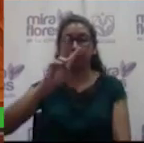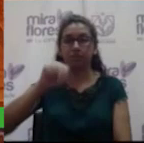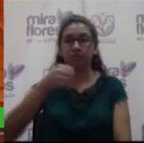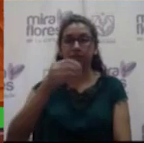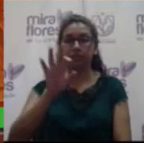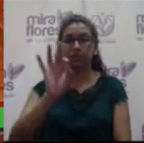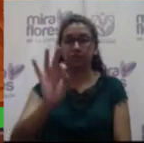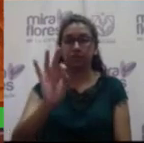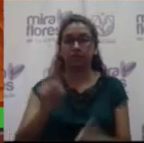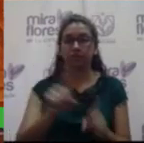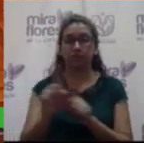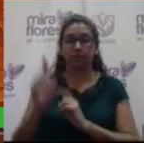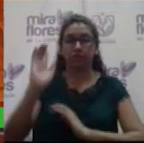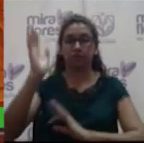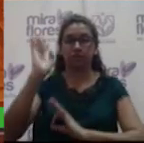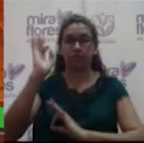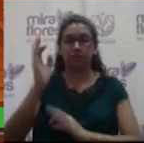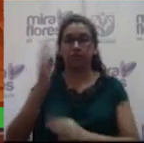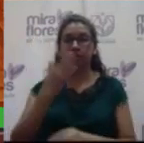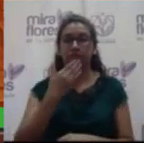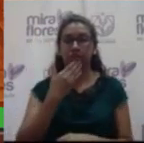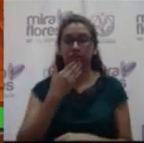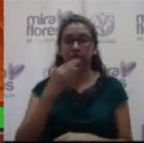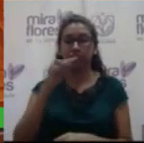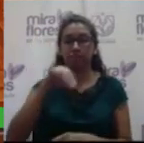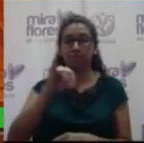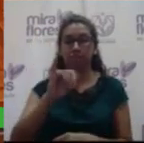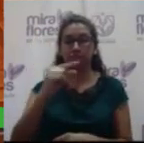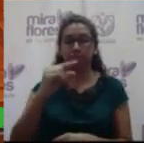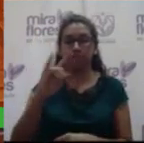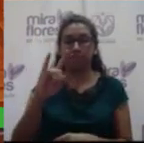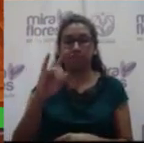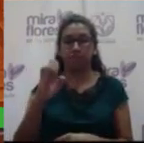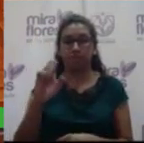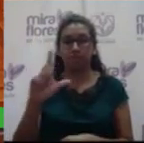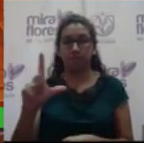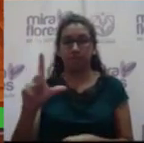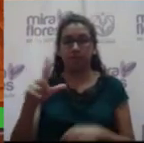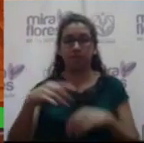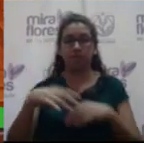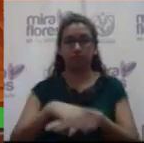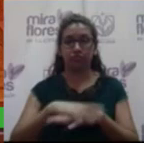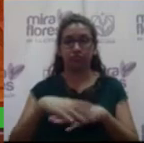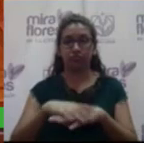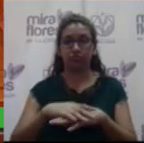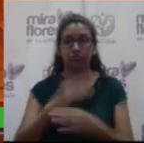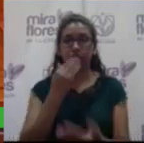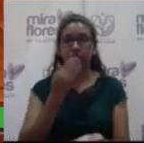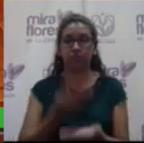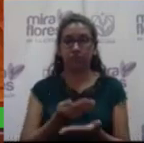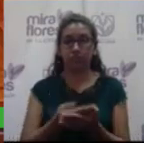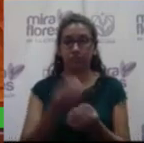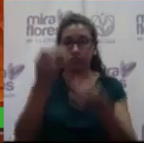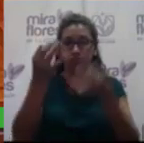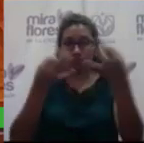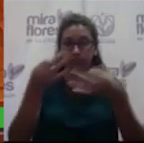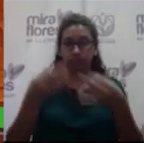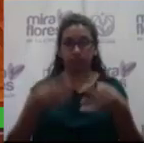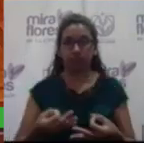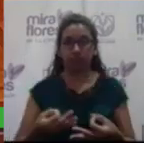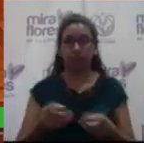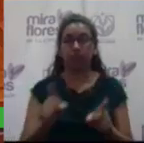y la exposición a cargo del señor Miguel Tuesta Castillo, gerente de Planificación y Presupuesto. Pero